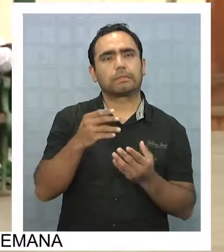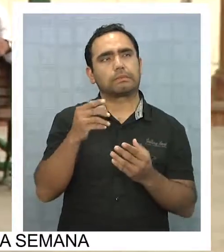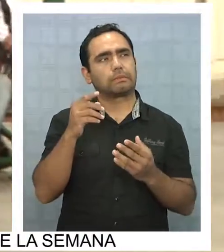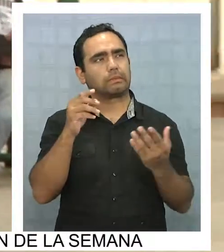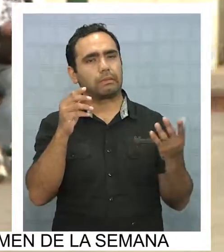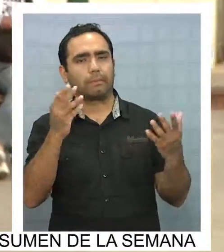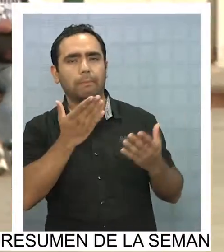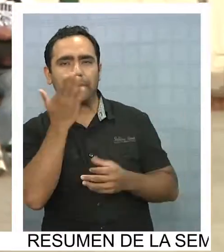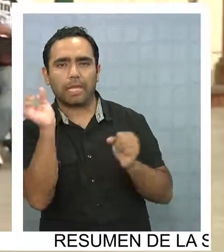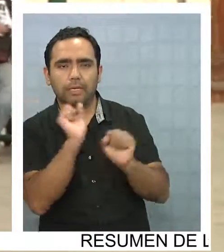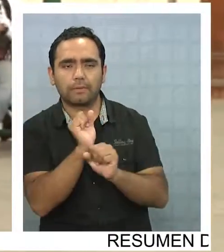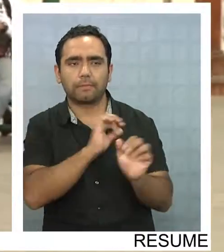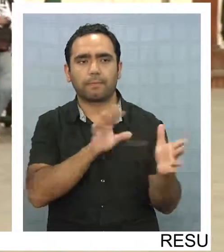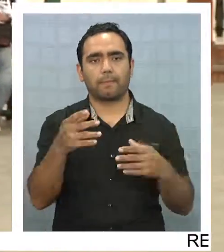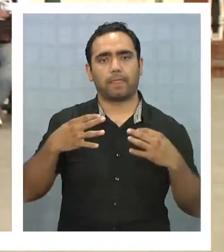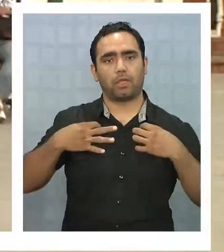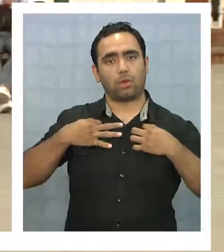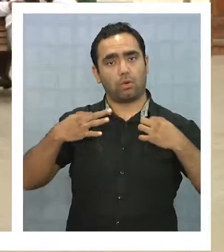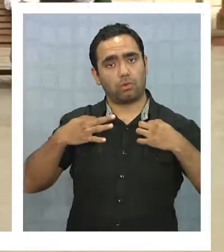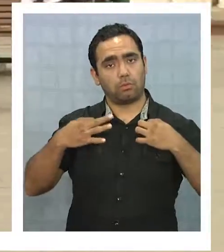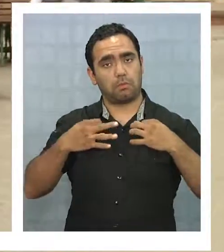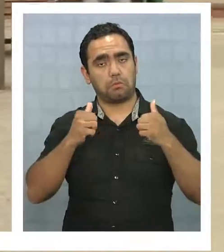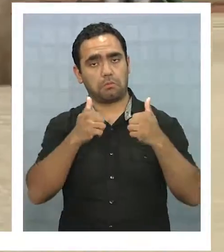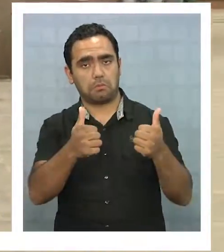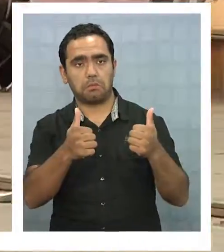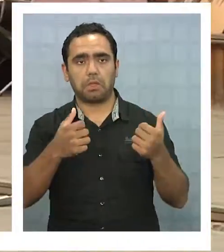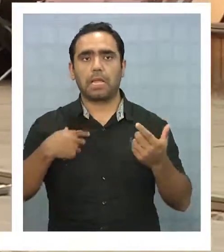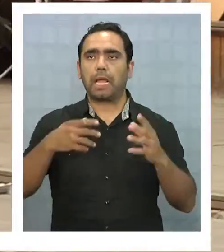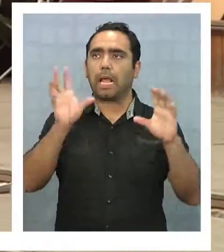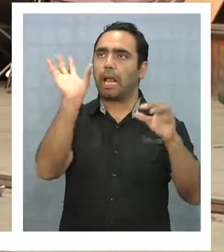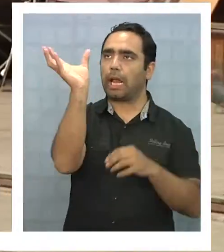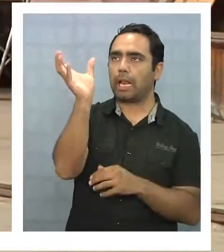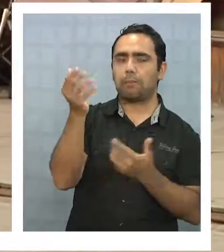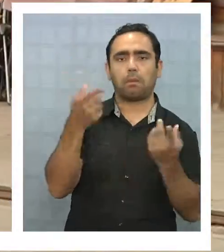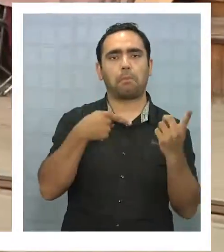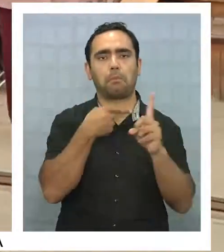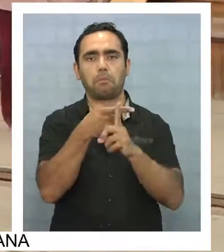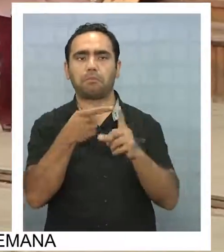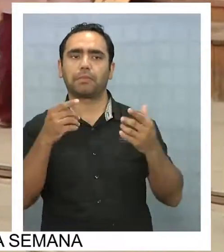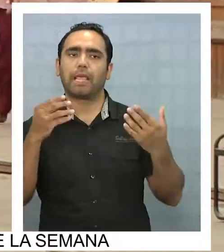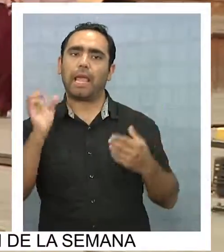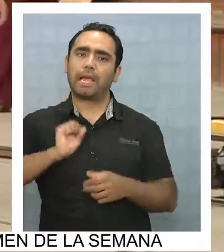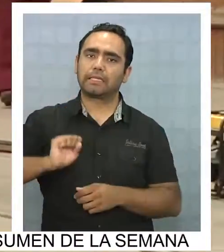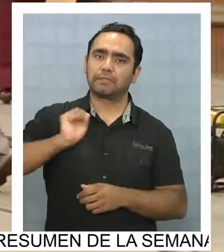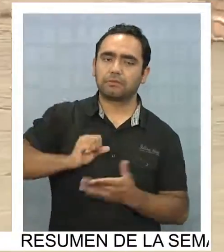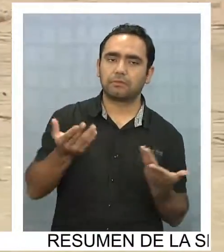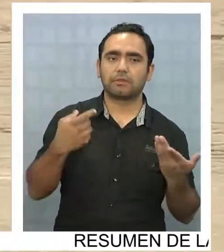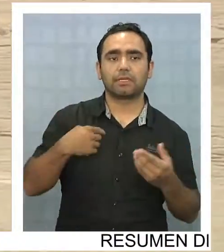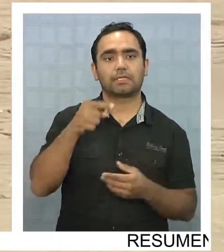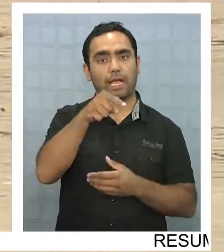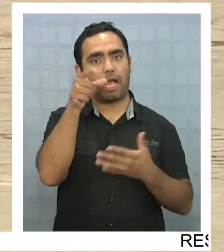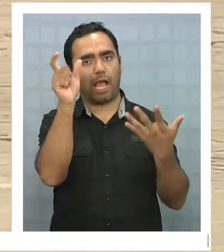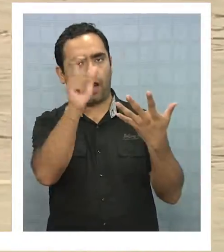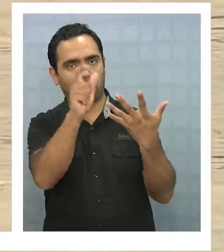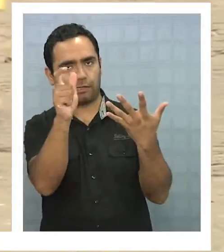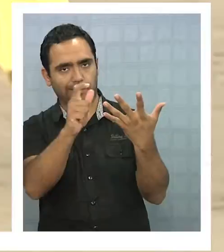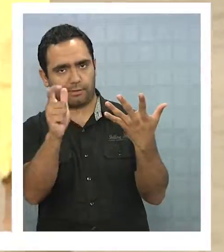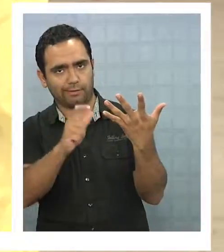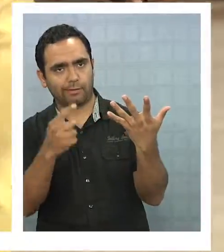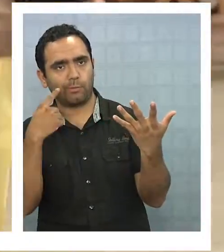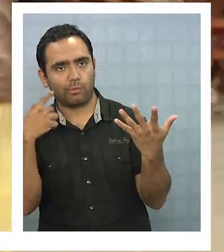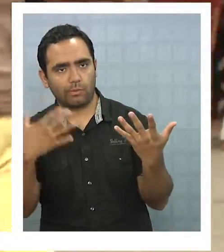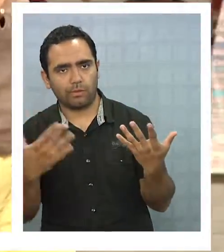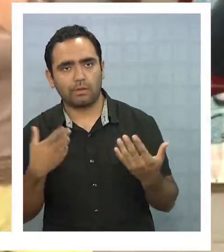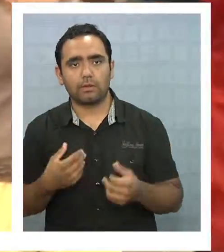Ropa ligera, clima afavorecedor y una actitud más positiva son características típicas de esta estación que, aunque